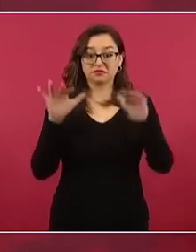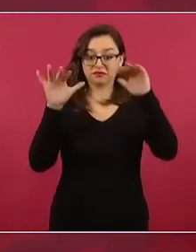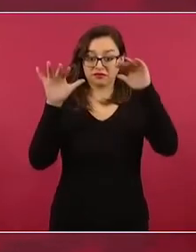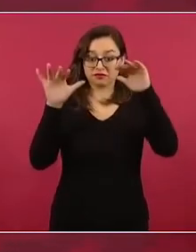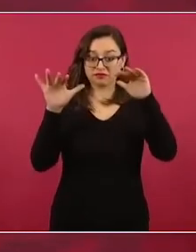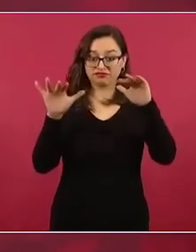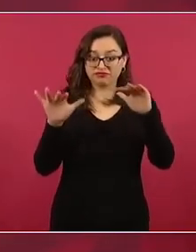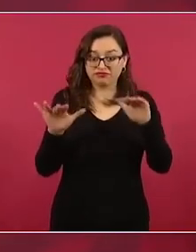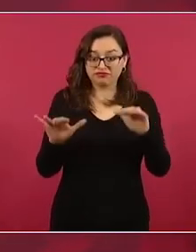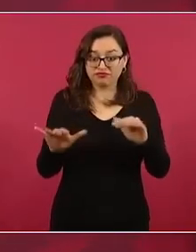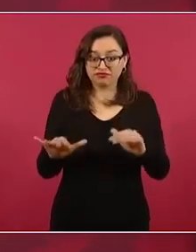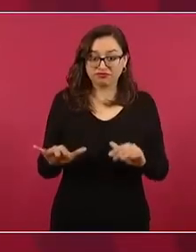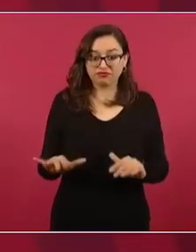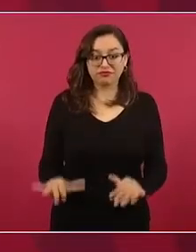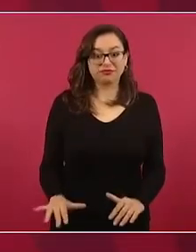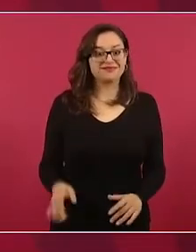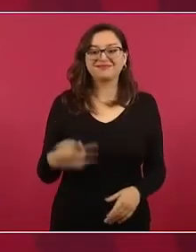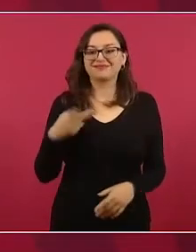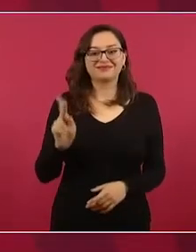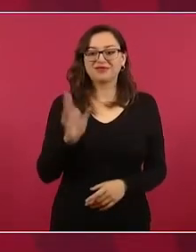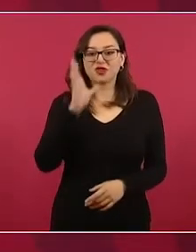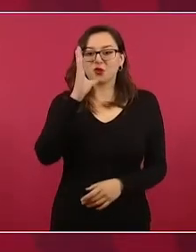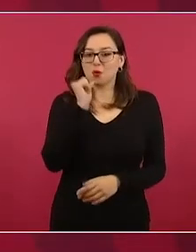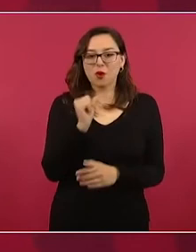carbón, de todas formas, hay riesgos,